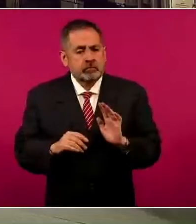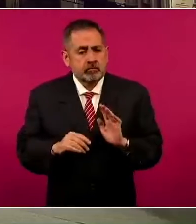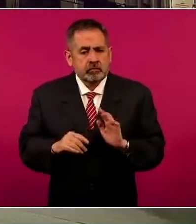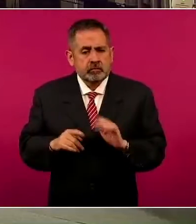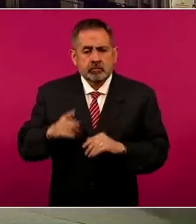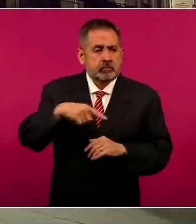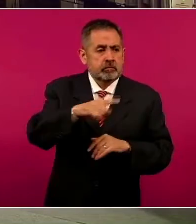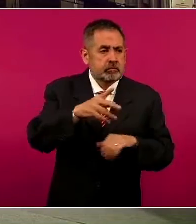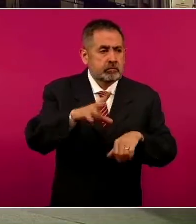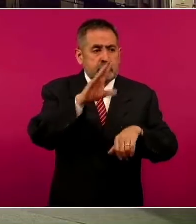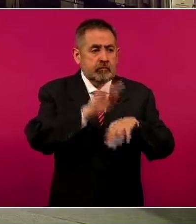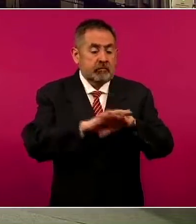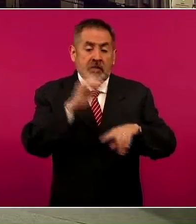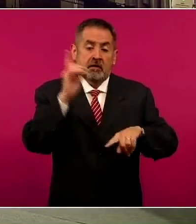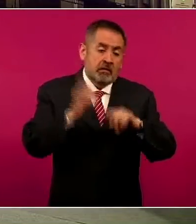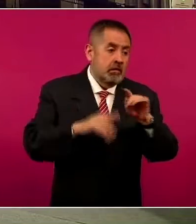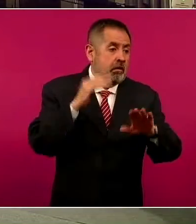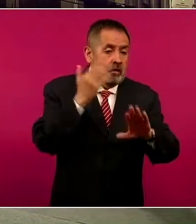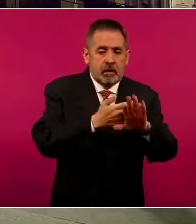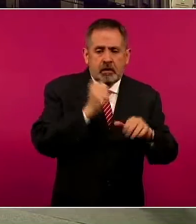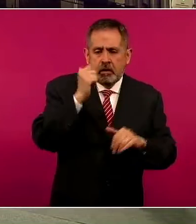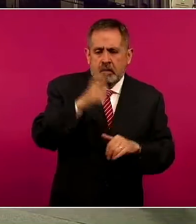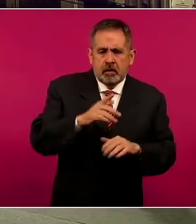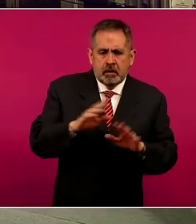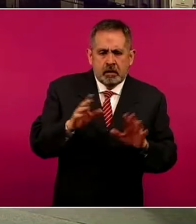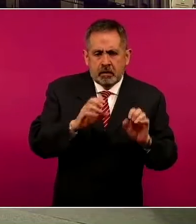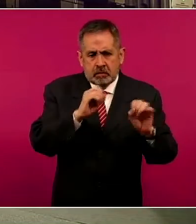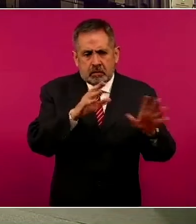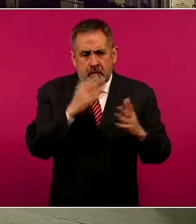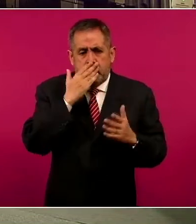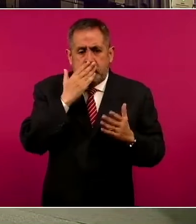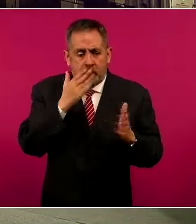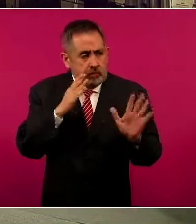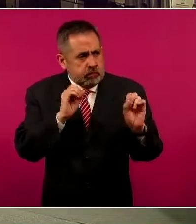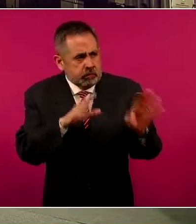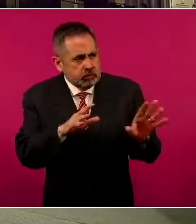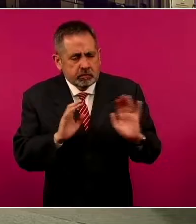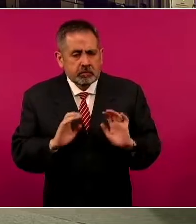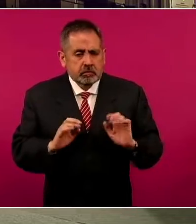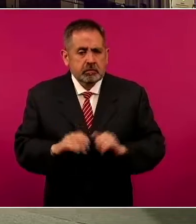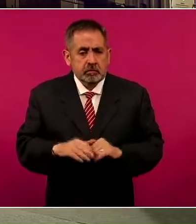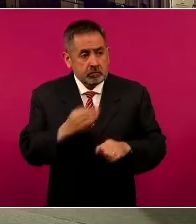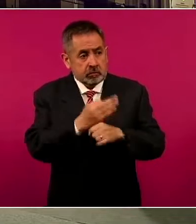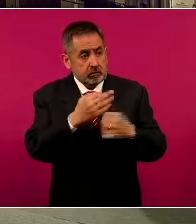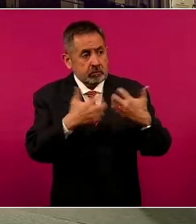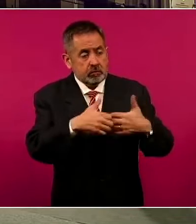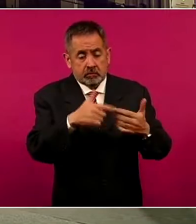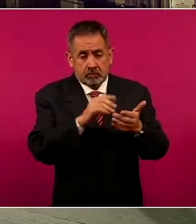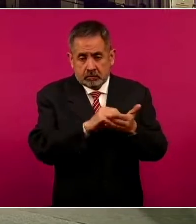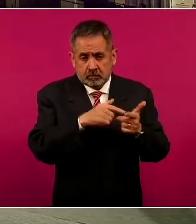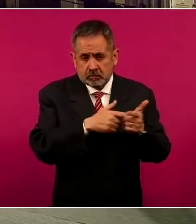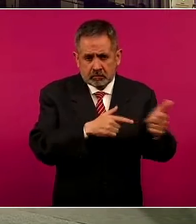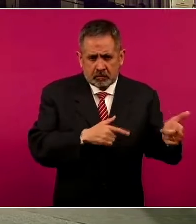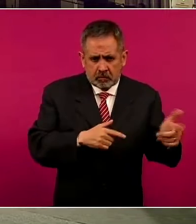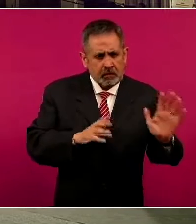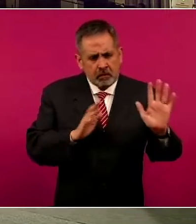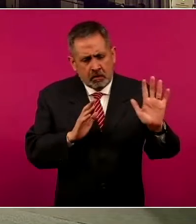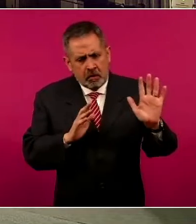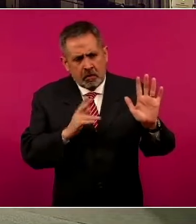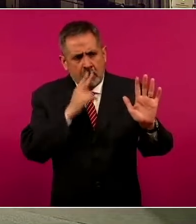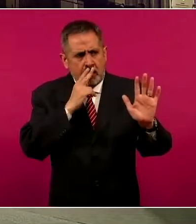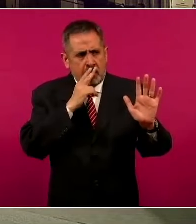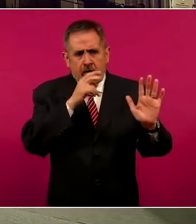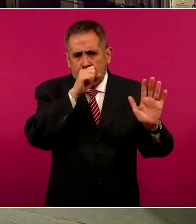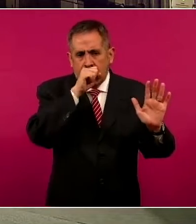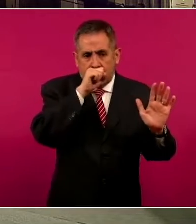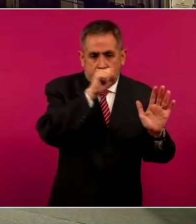Para las concesiones que ya existen, quiere decir que empresas que están produciendo actualmente seguirán con su uso de